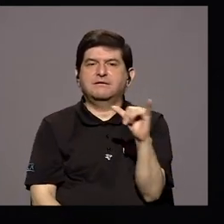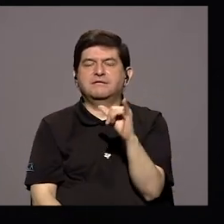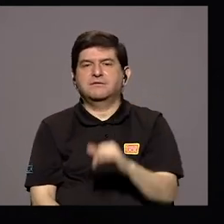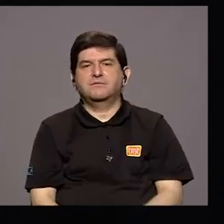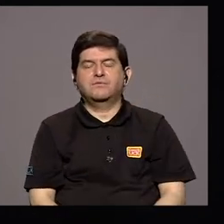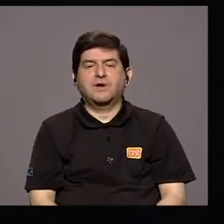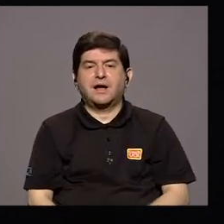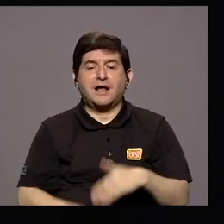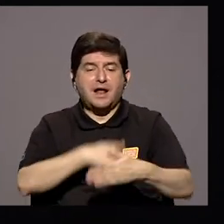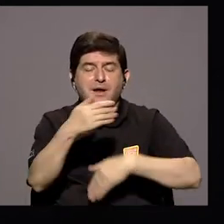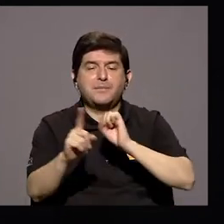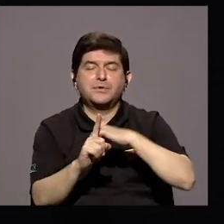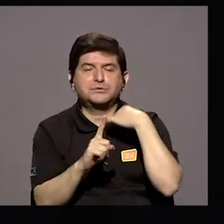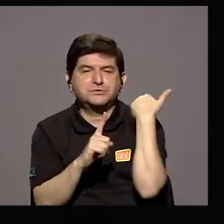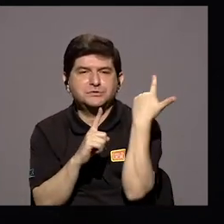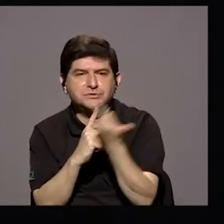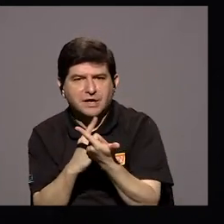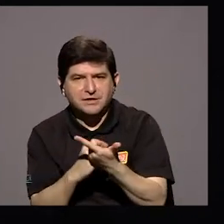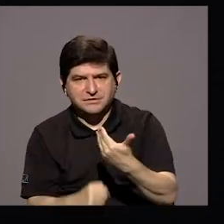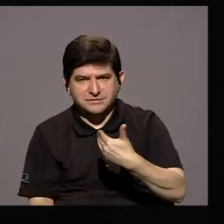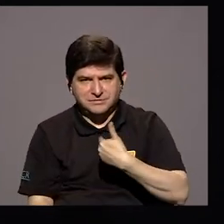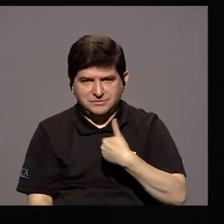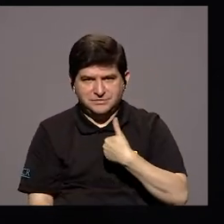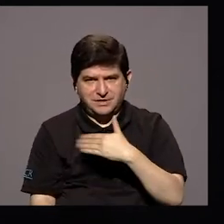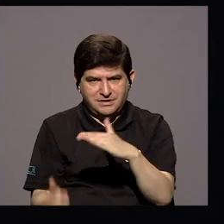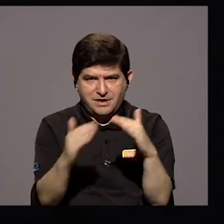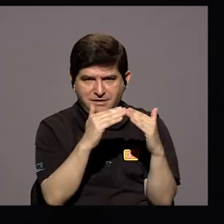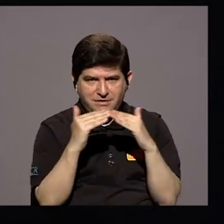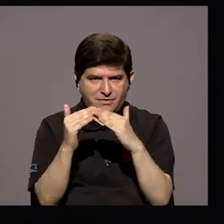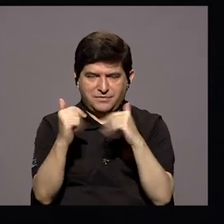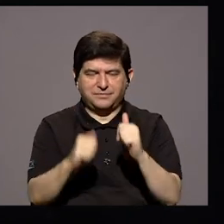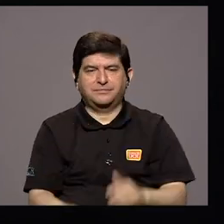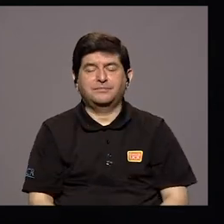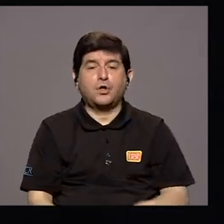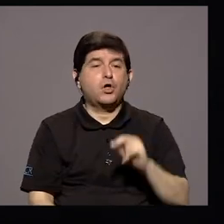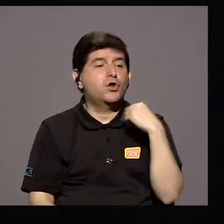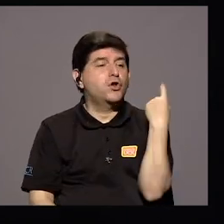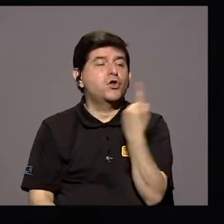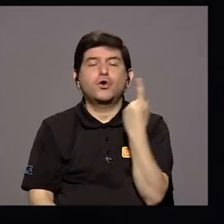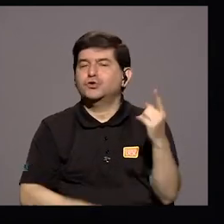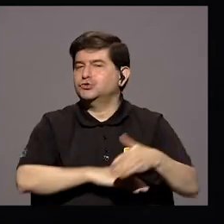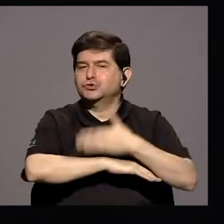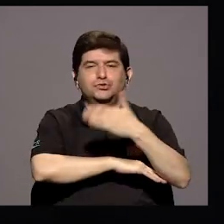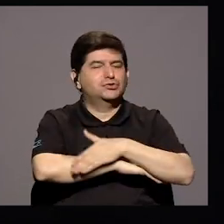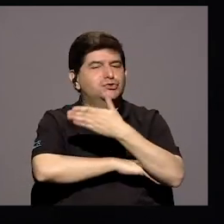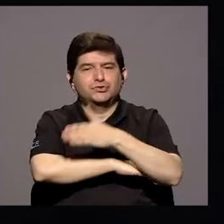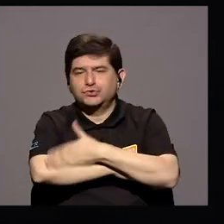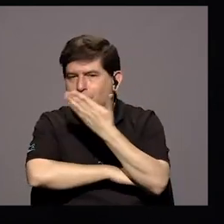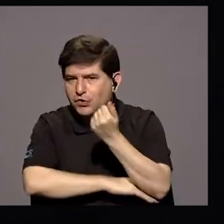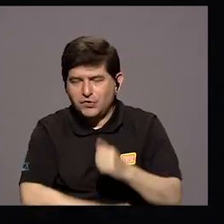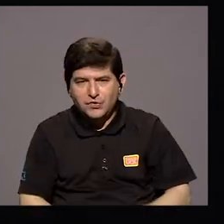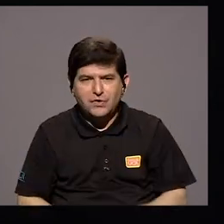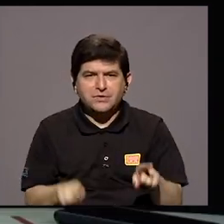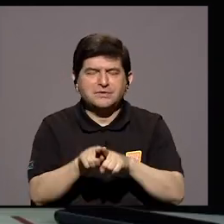Socialización Que Tenemos Con Las Comunidades No Solo En Las Costas Marlon Sino También En Pueblos